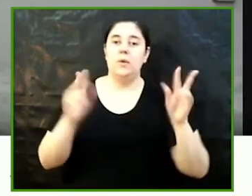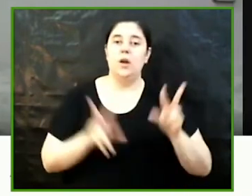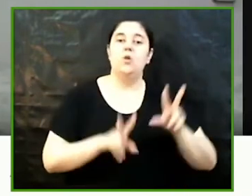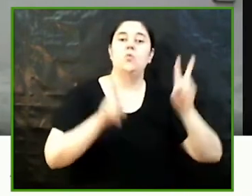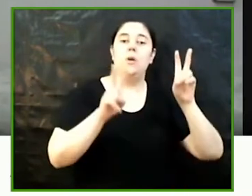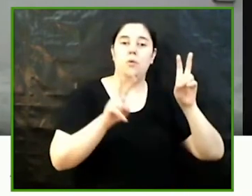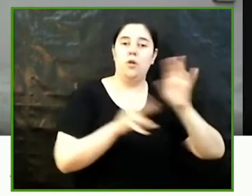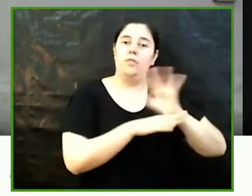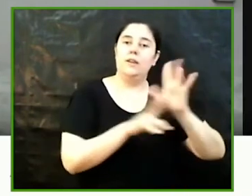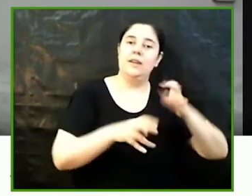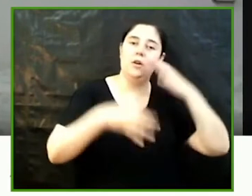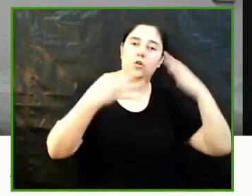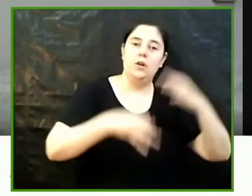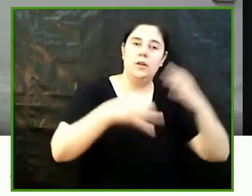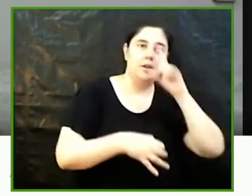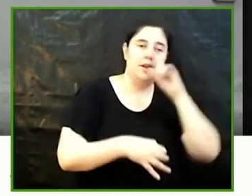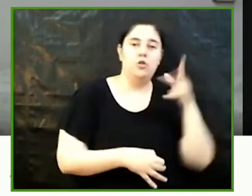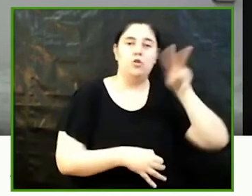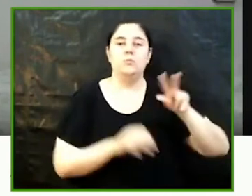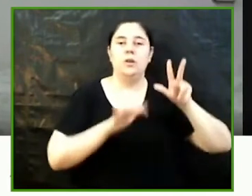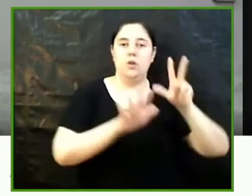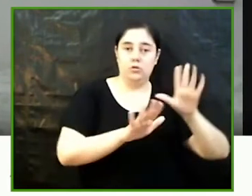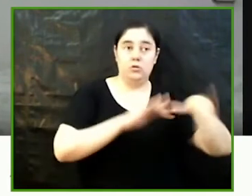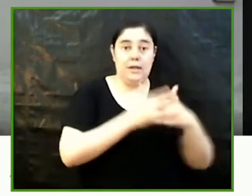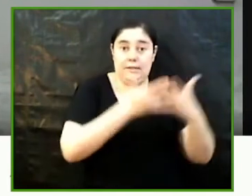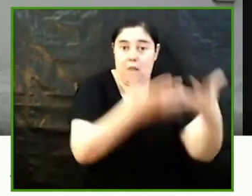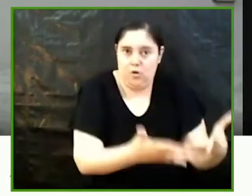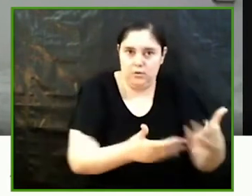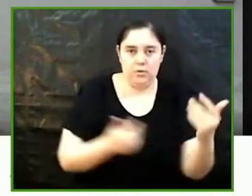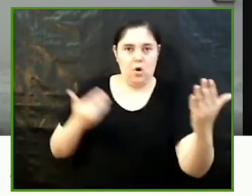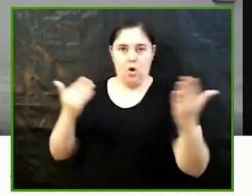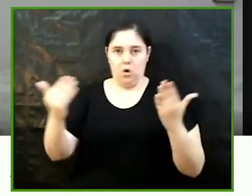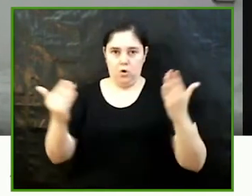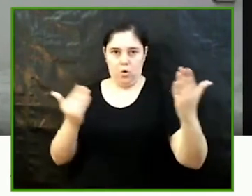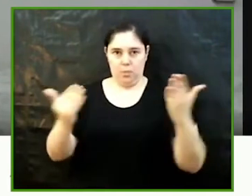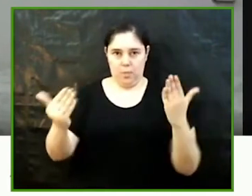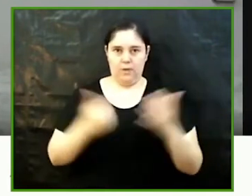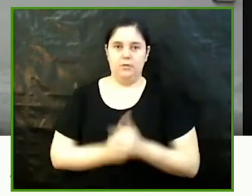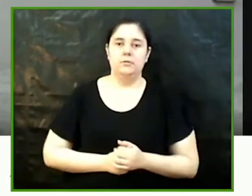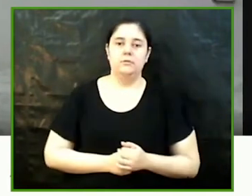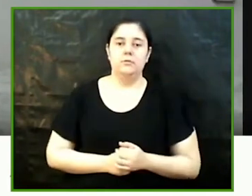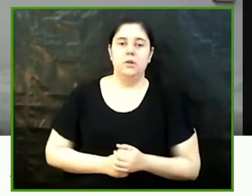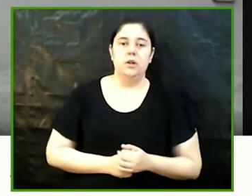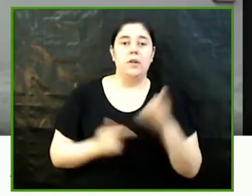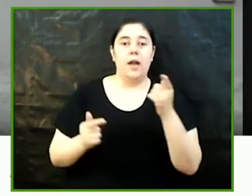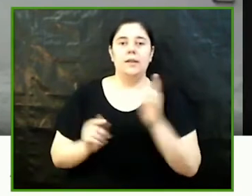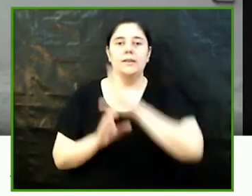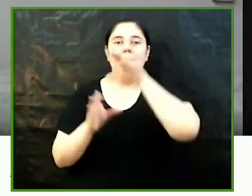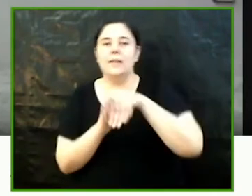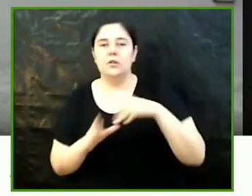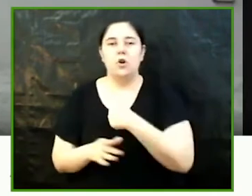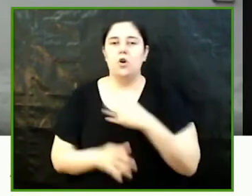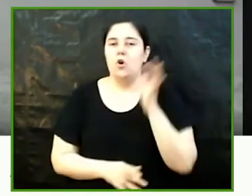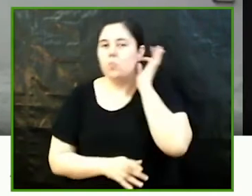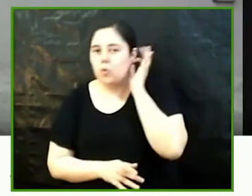neorealista italiano que surge en 2008 y sigue hasta nuestra actualidad lo que hago en este caso es analizar la figura de la mujer cómo